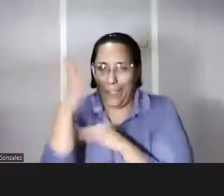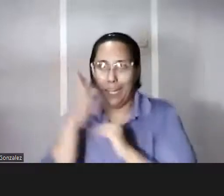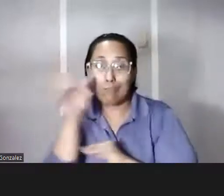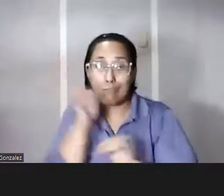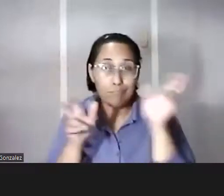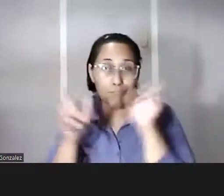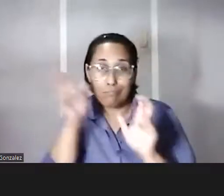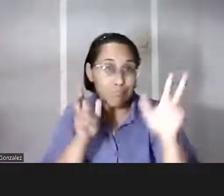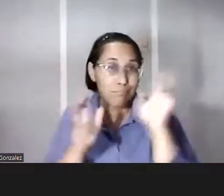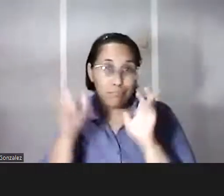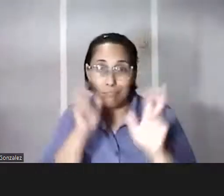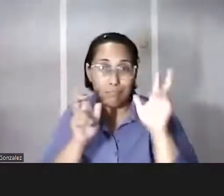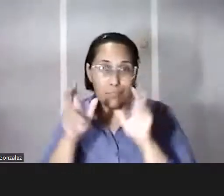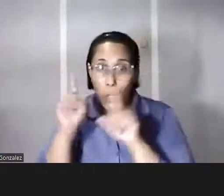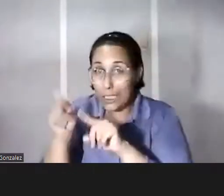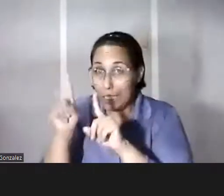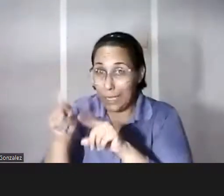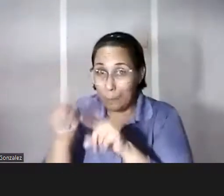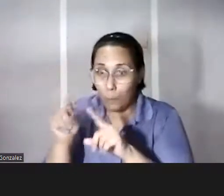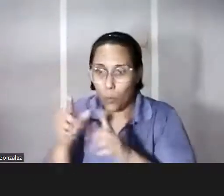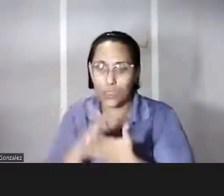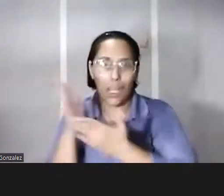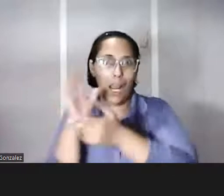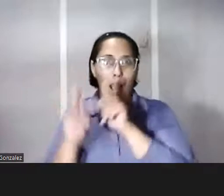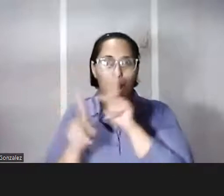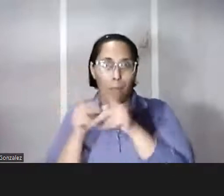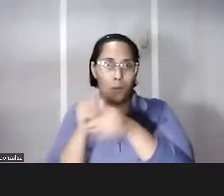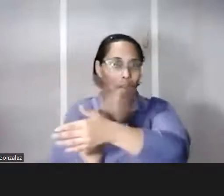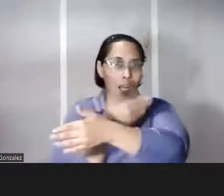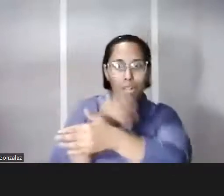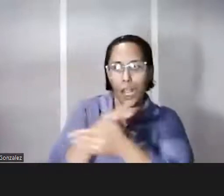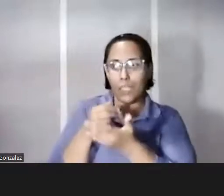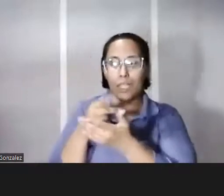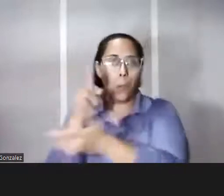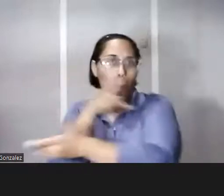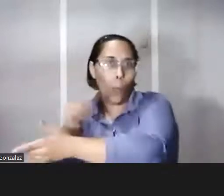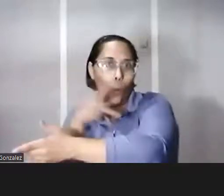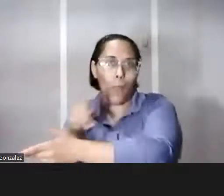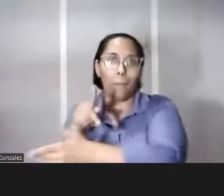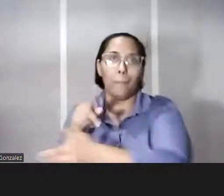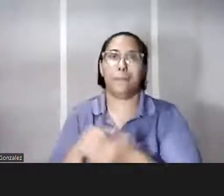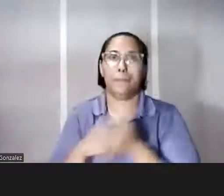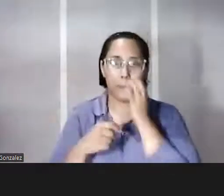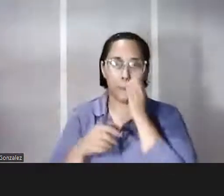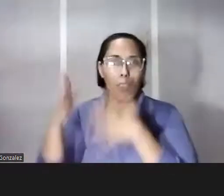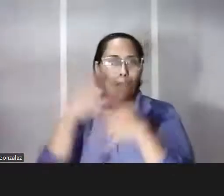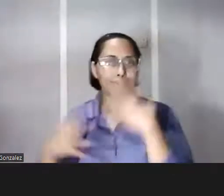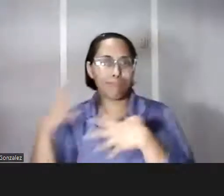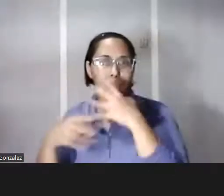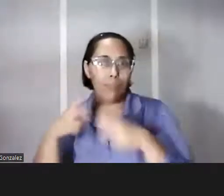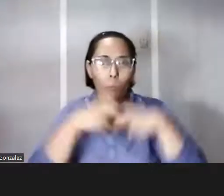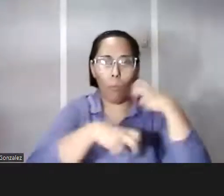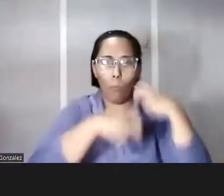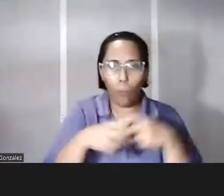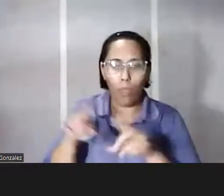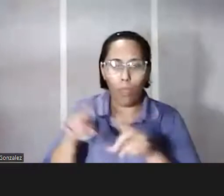atiende estas personas cantan estas personas recitan poemas estas personas comparten sus problemas y esto